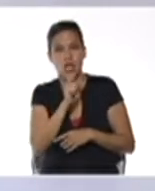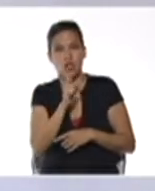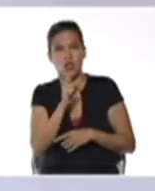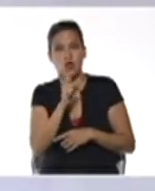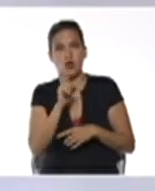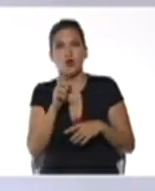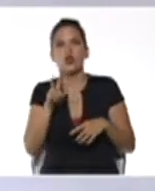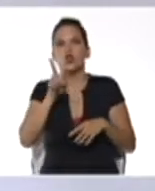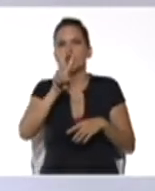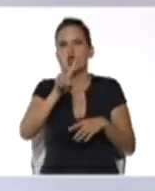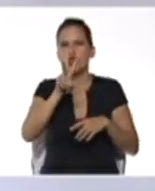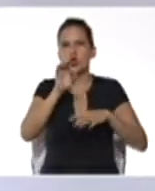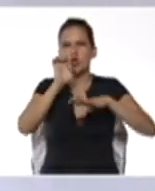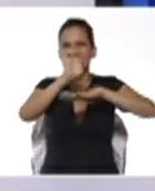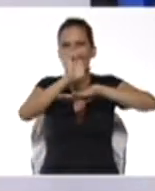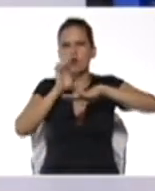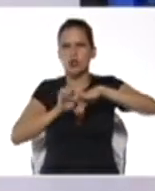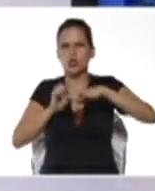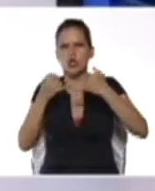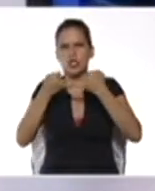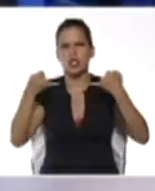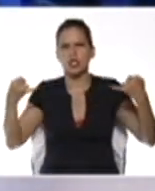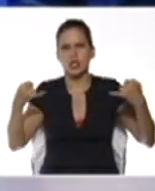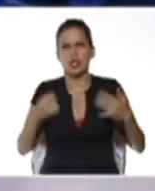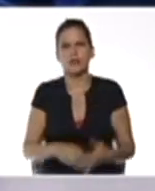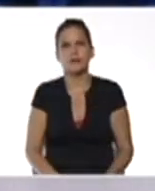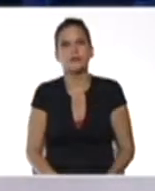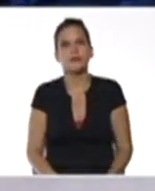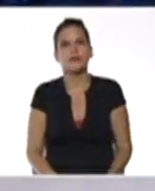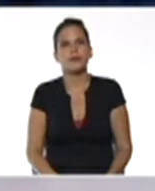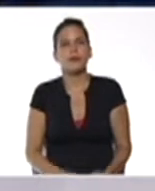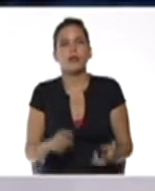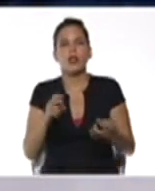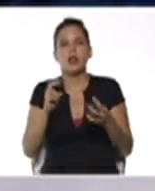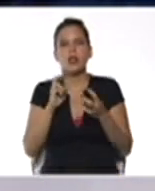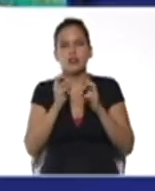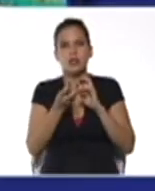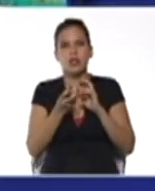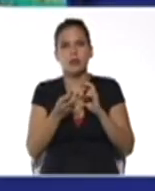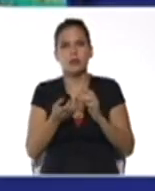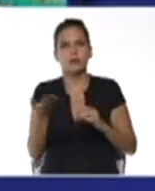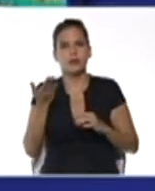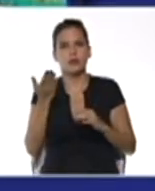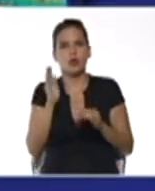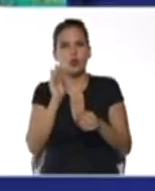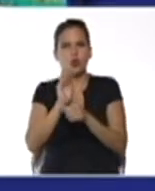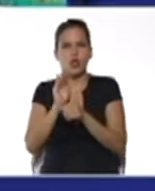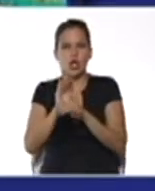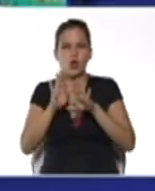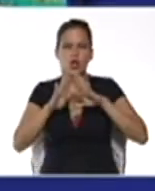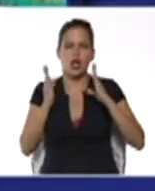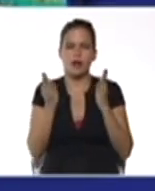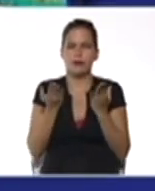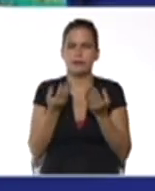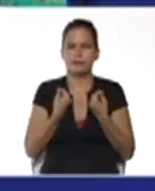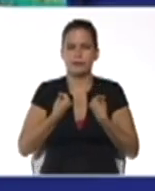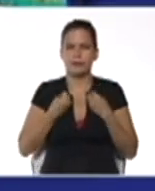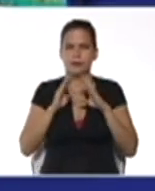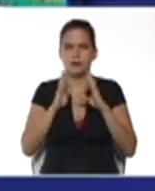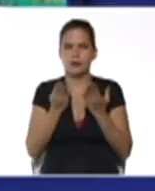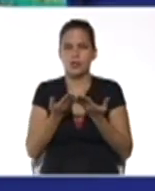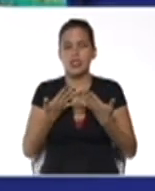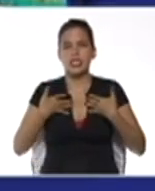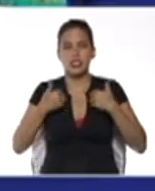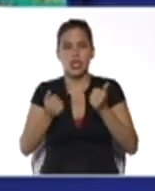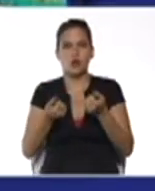incógnitas. El tema indispensable, preservación de la vida en el planeta, salud y